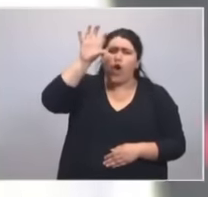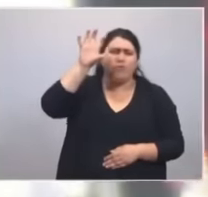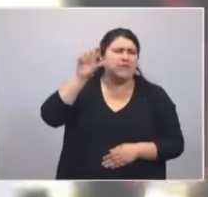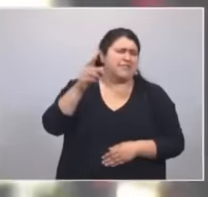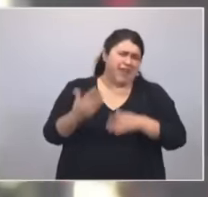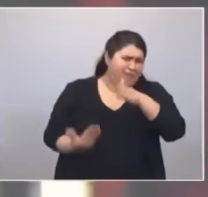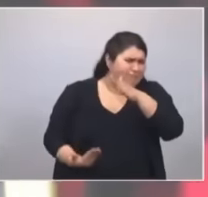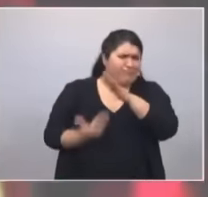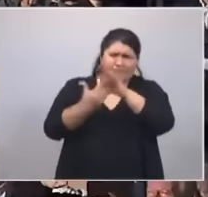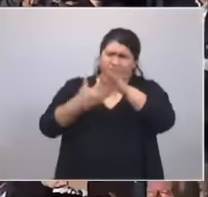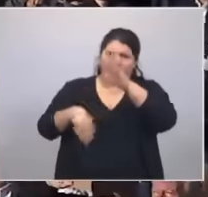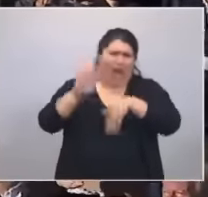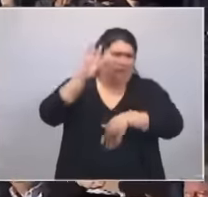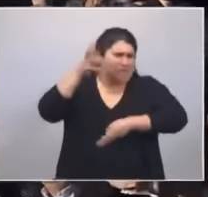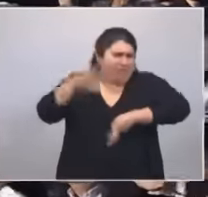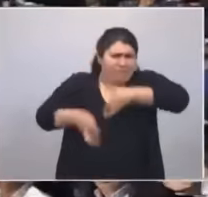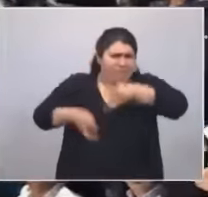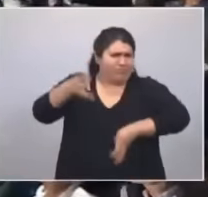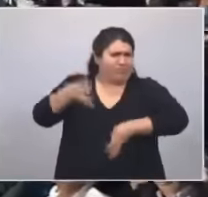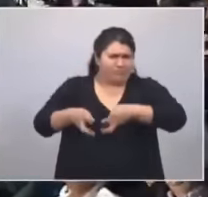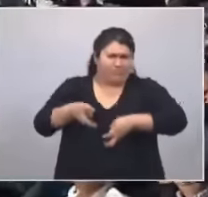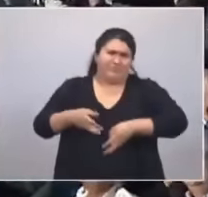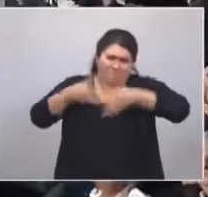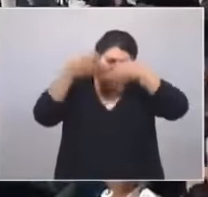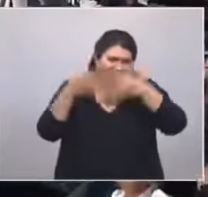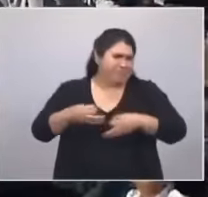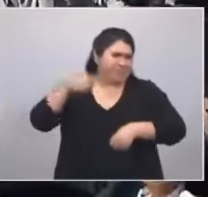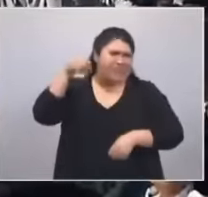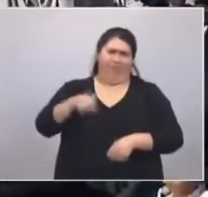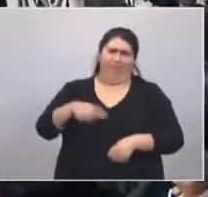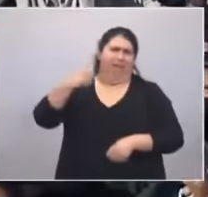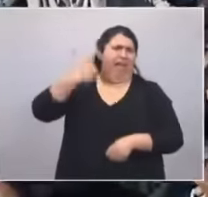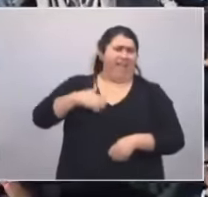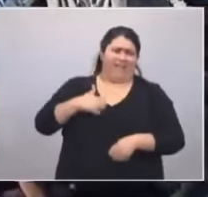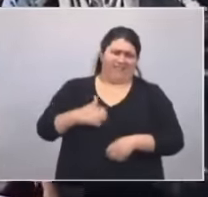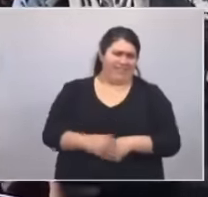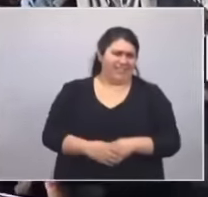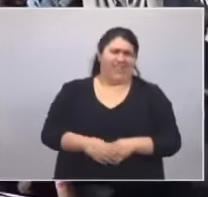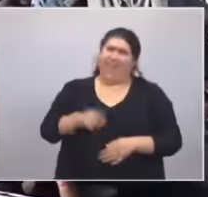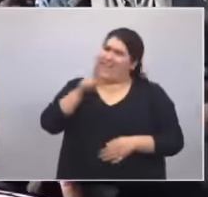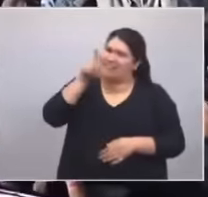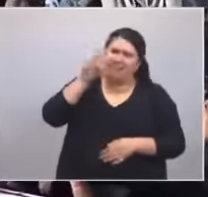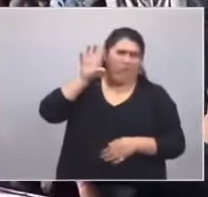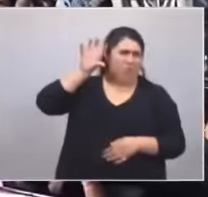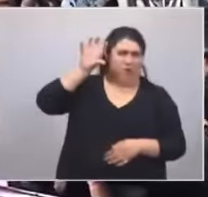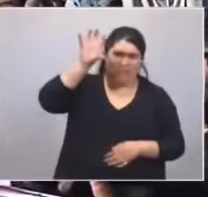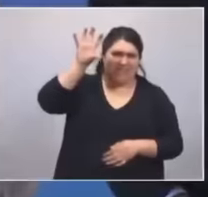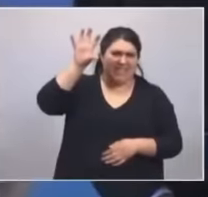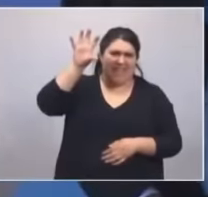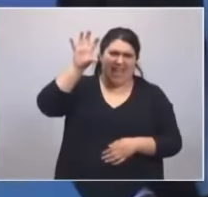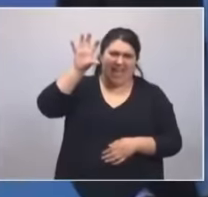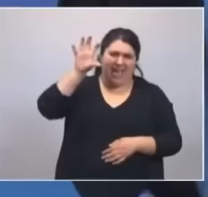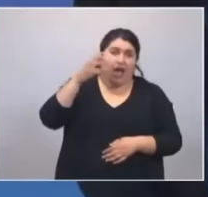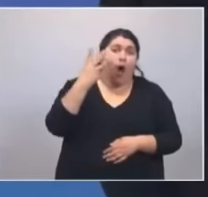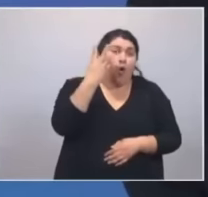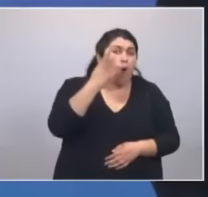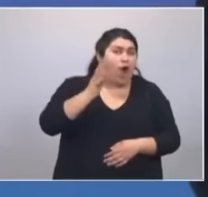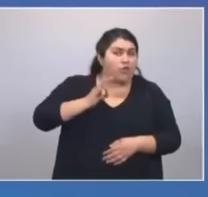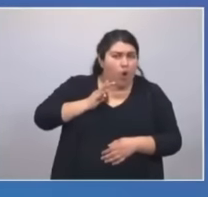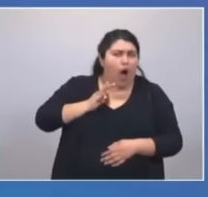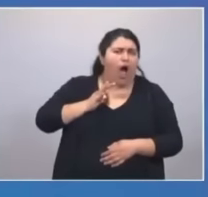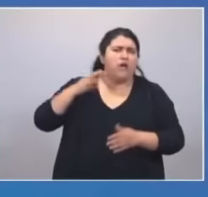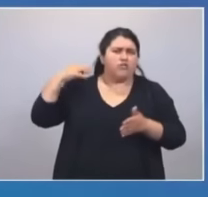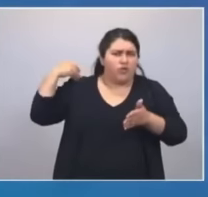locomotora de la Argentina, con esa provincia que hace cuatro años